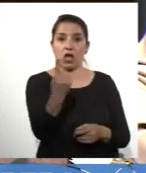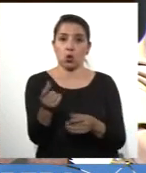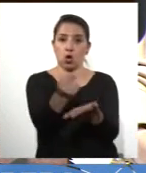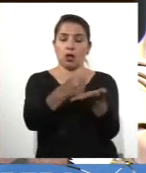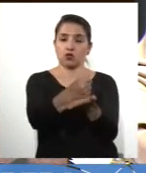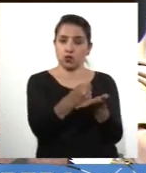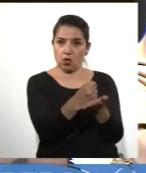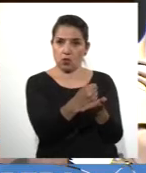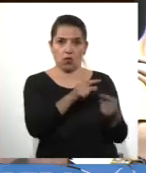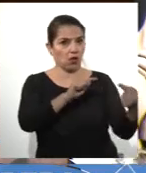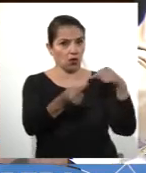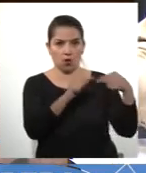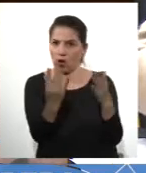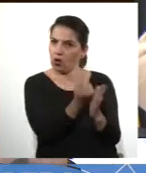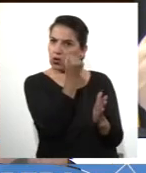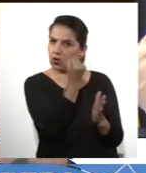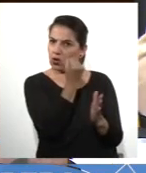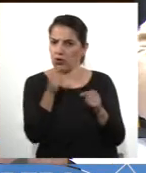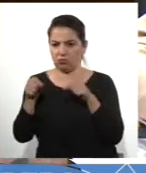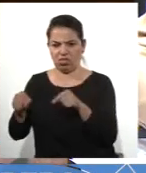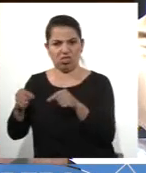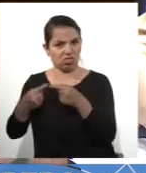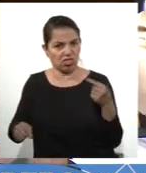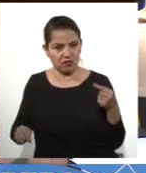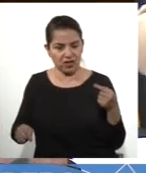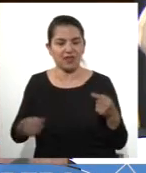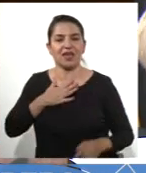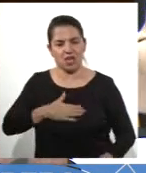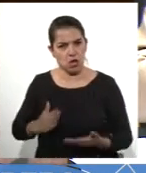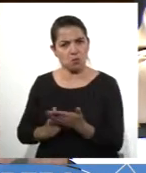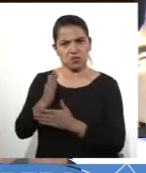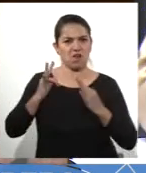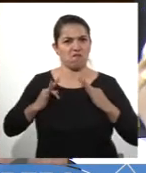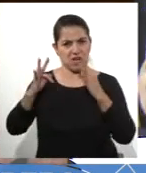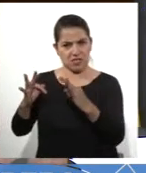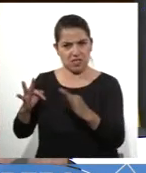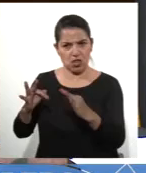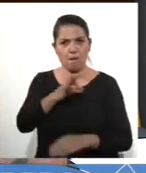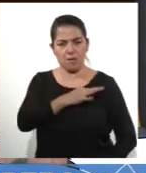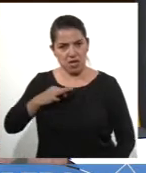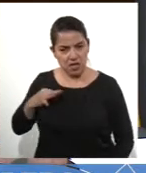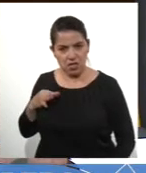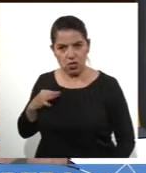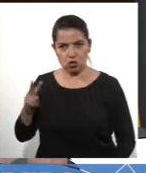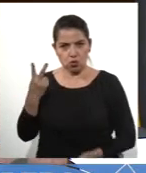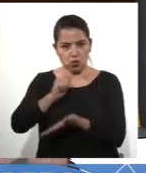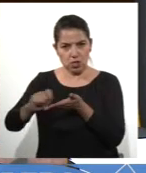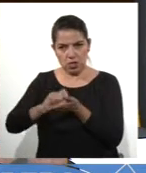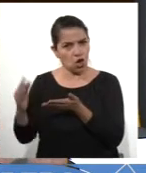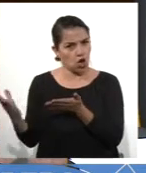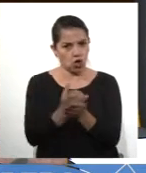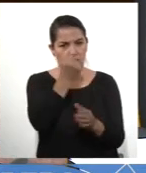Y por eso quiero, señor presidente, partir felicitando al ministro y al subsecretario que han llevado